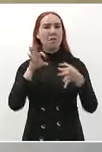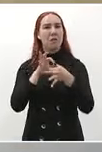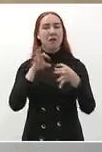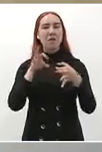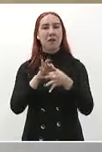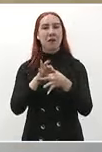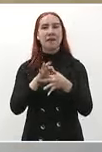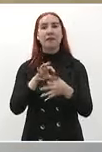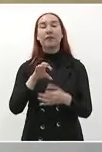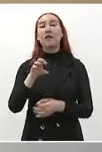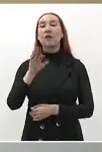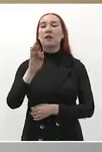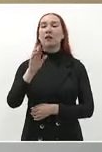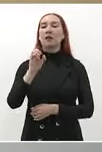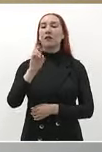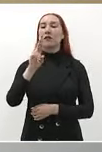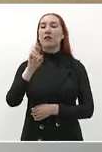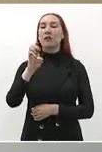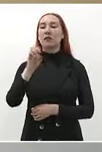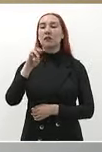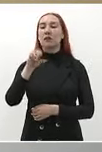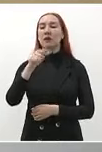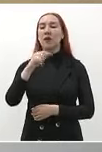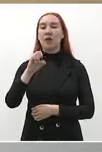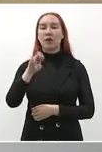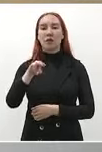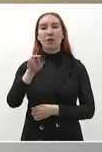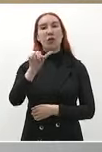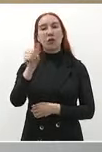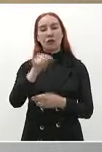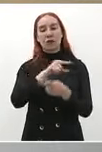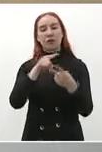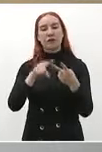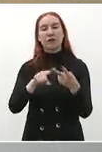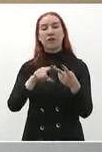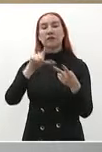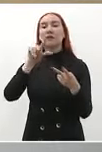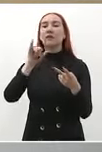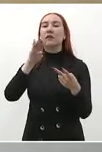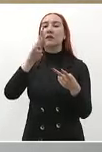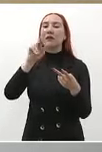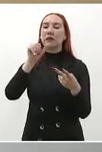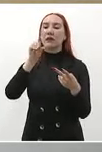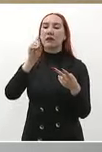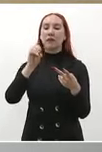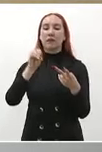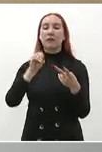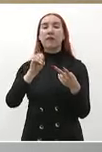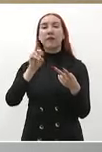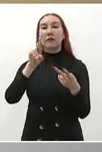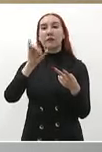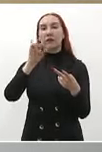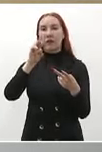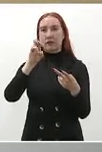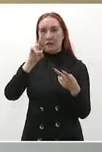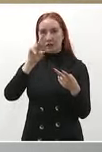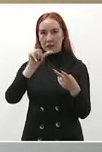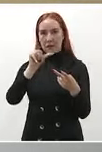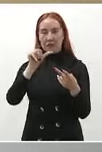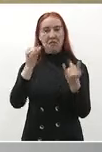Librado Rivera Magonista también de San Luis